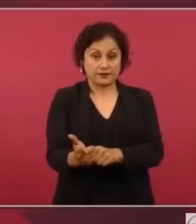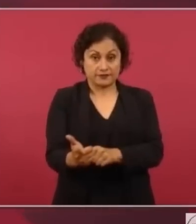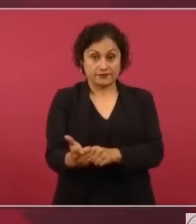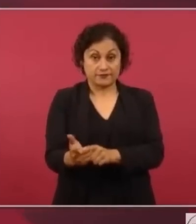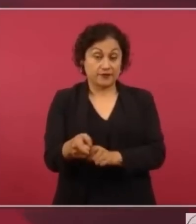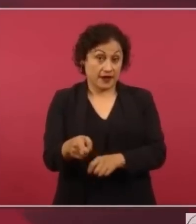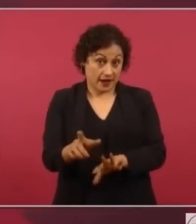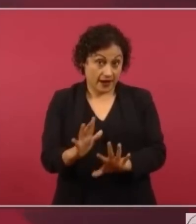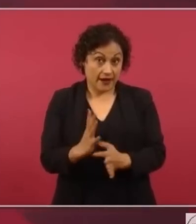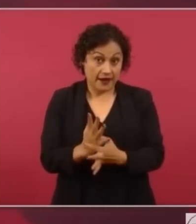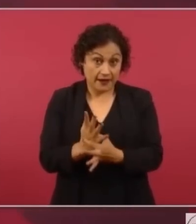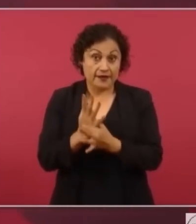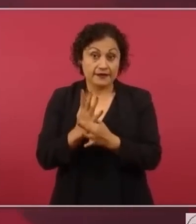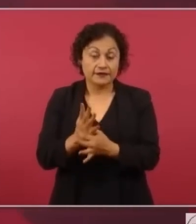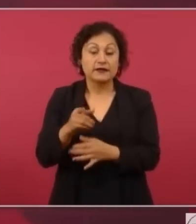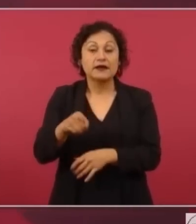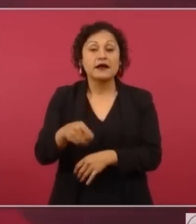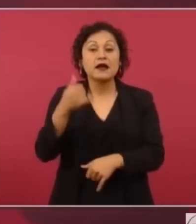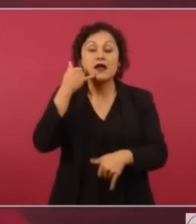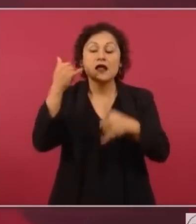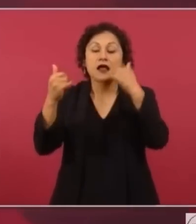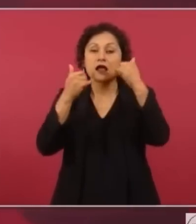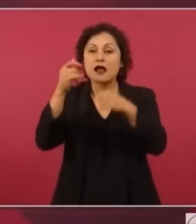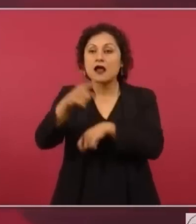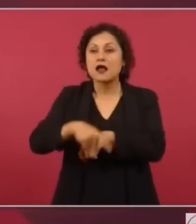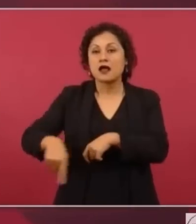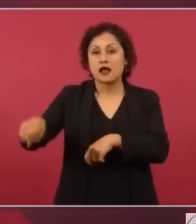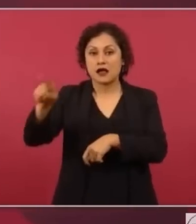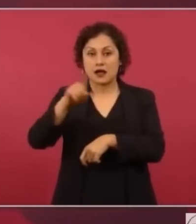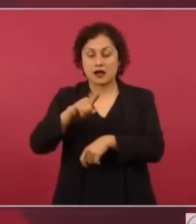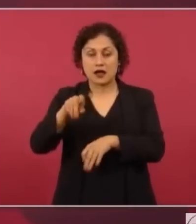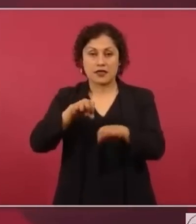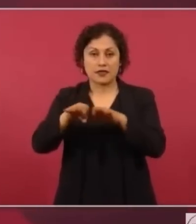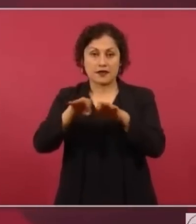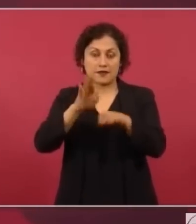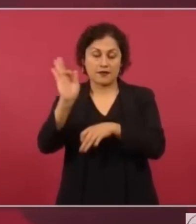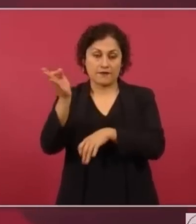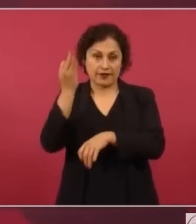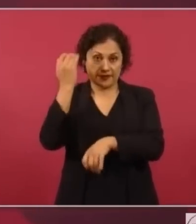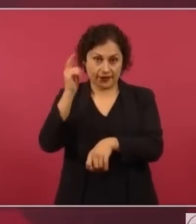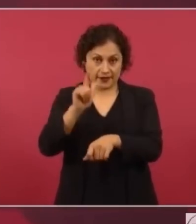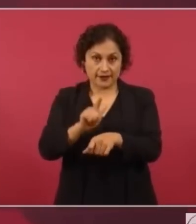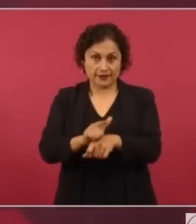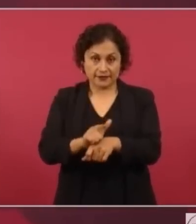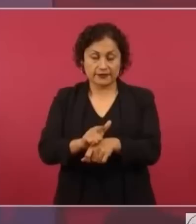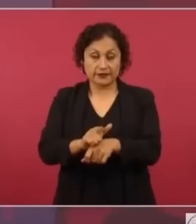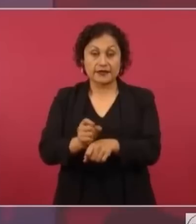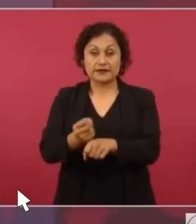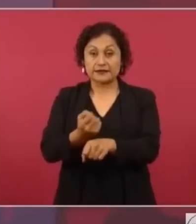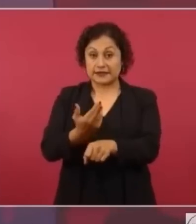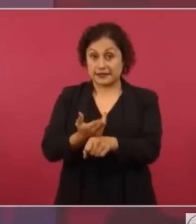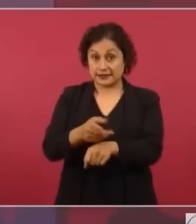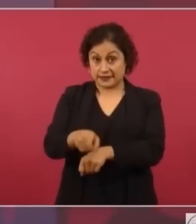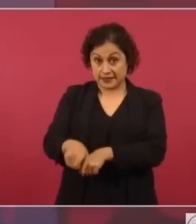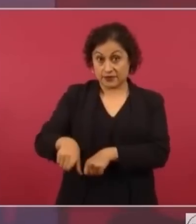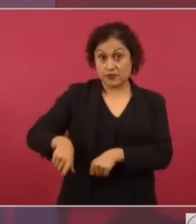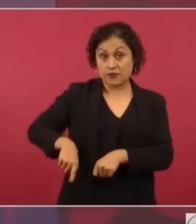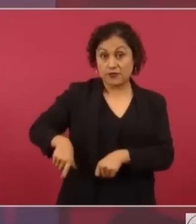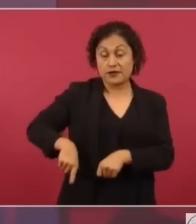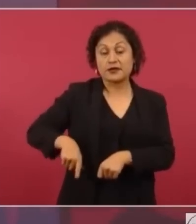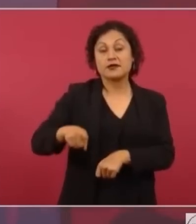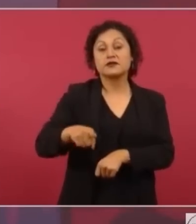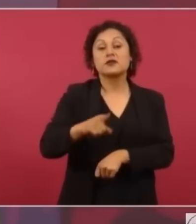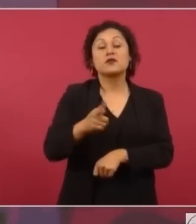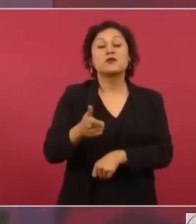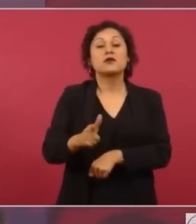los funcionarios federales, el secretario de Gobernación de Guanajuato, después de la elección